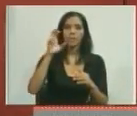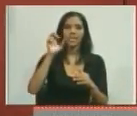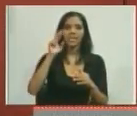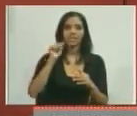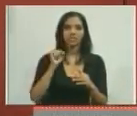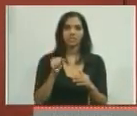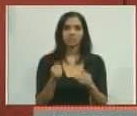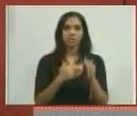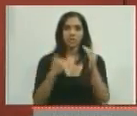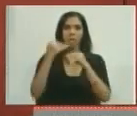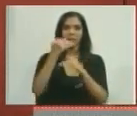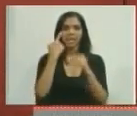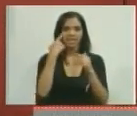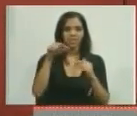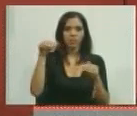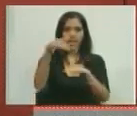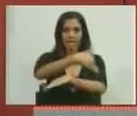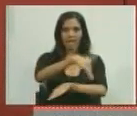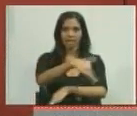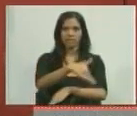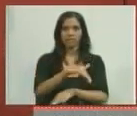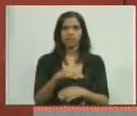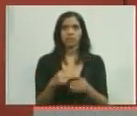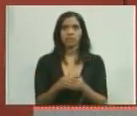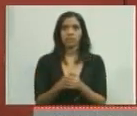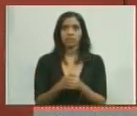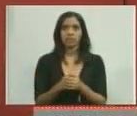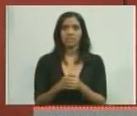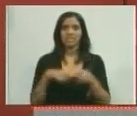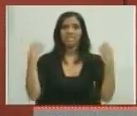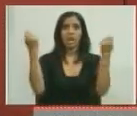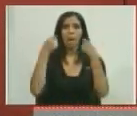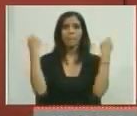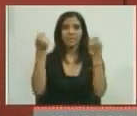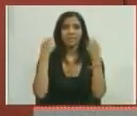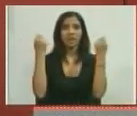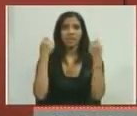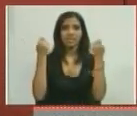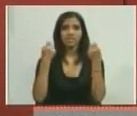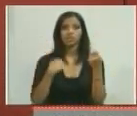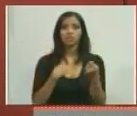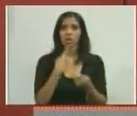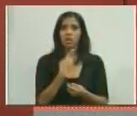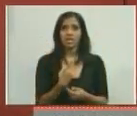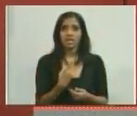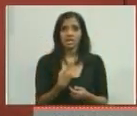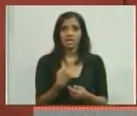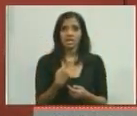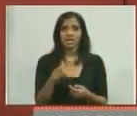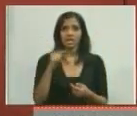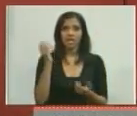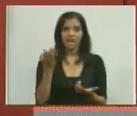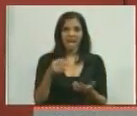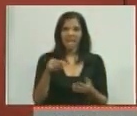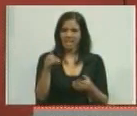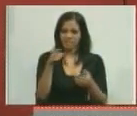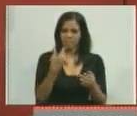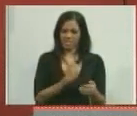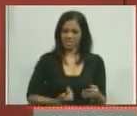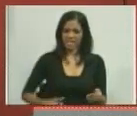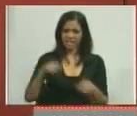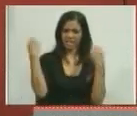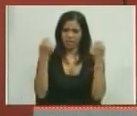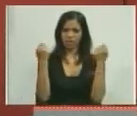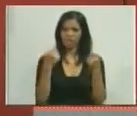piso y dando para la calle. Y desde el periódico tal cual. Yo se los dije a Teoro Pecos vivo en su cara. Porque uno es